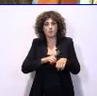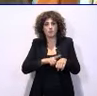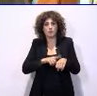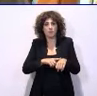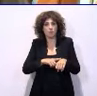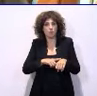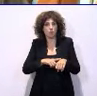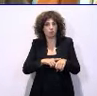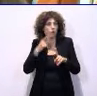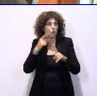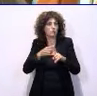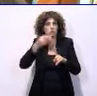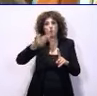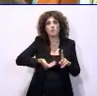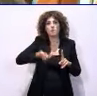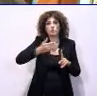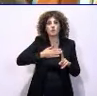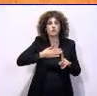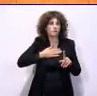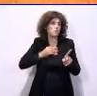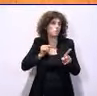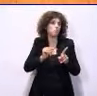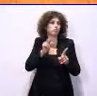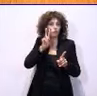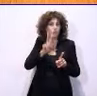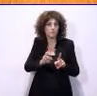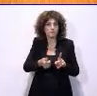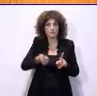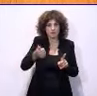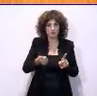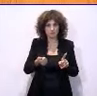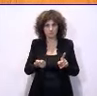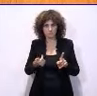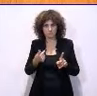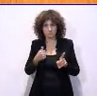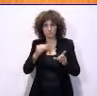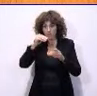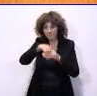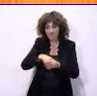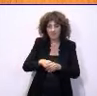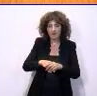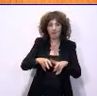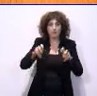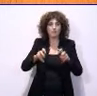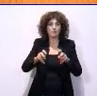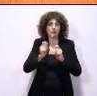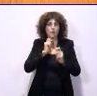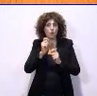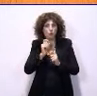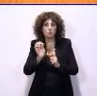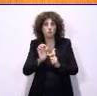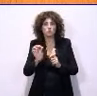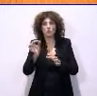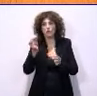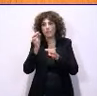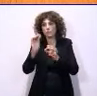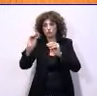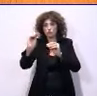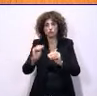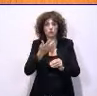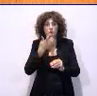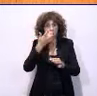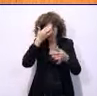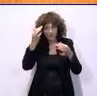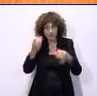más importante desde nuestro punto de vista político. No voy a entrar al tema de las encuestas, pero con esos datos que le dan sus encuestas y tanto se los cree,